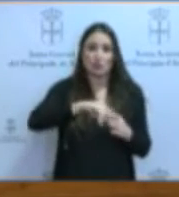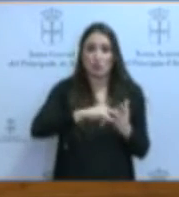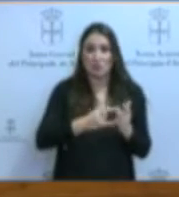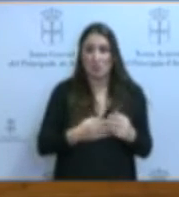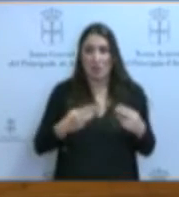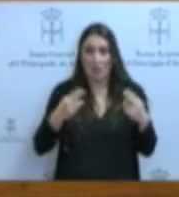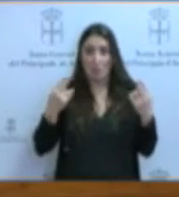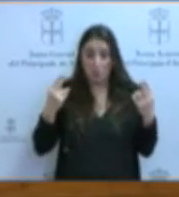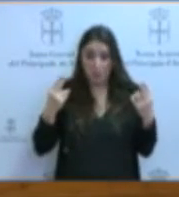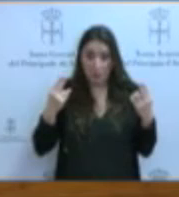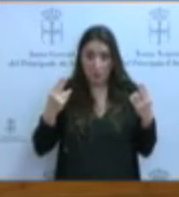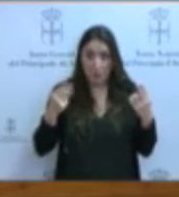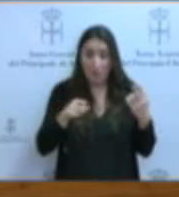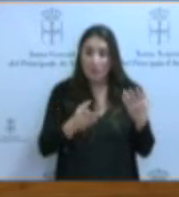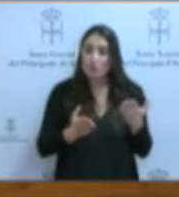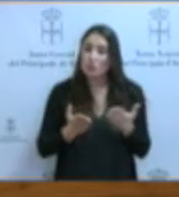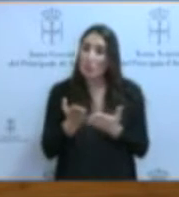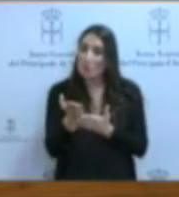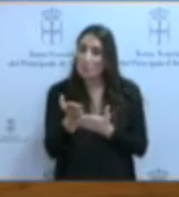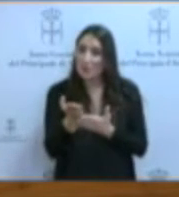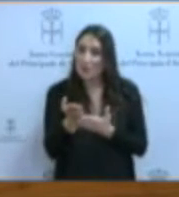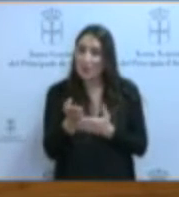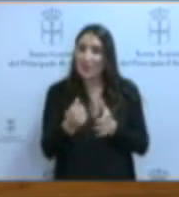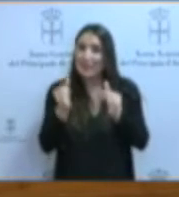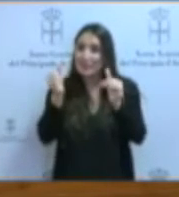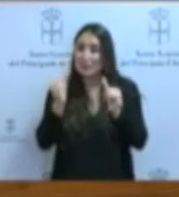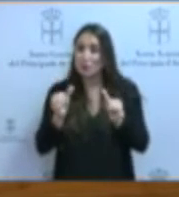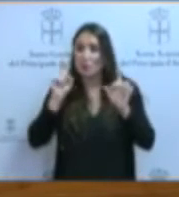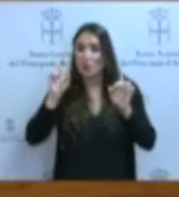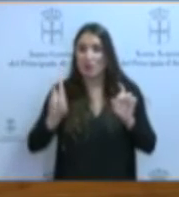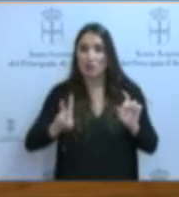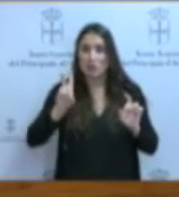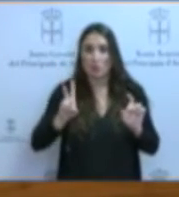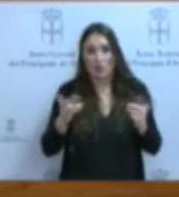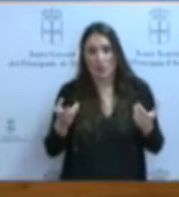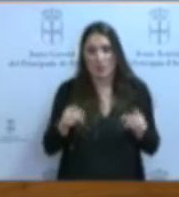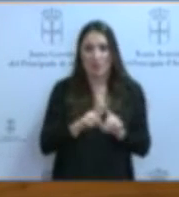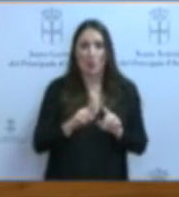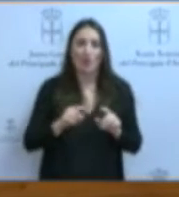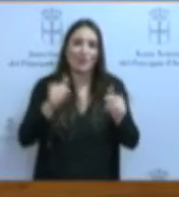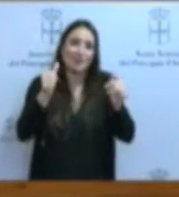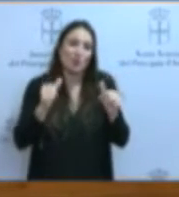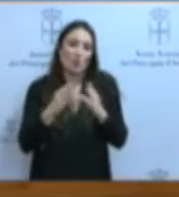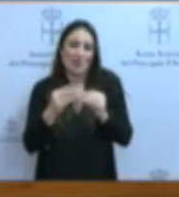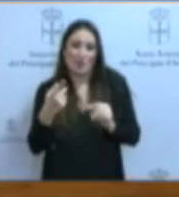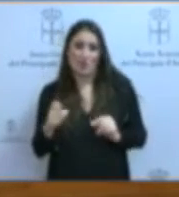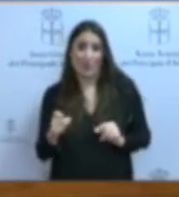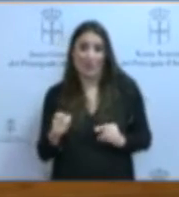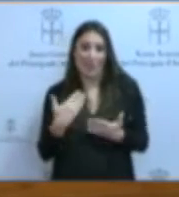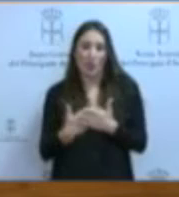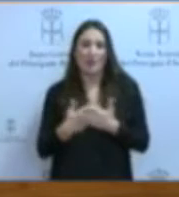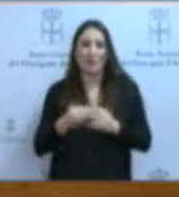a los que se les solicitaba el título de educación secundaria, no titulación universitaria, no acreditación pedagógica.